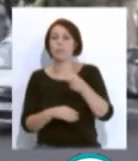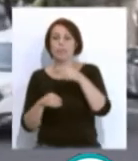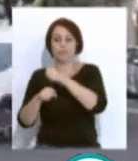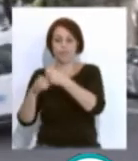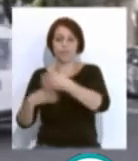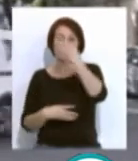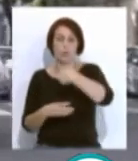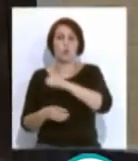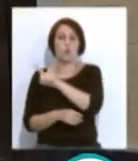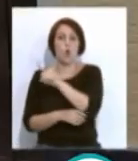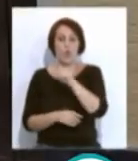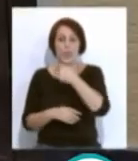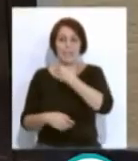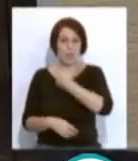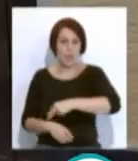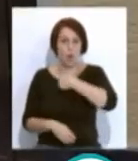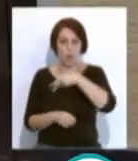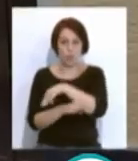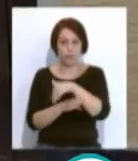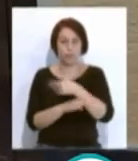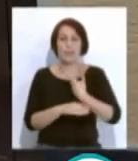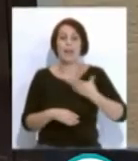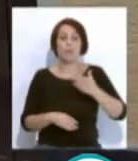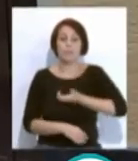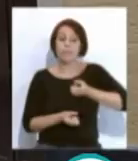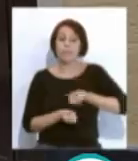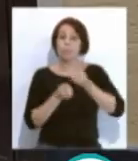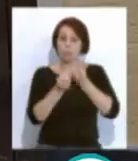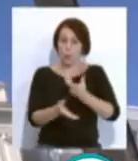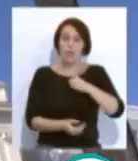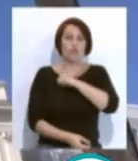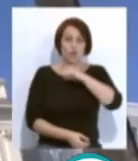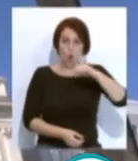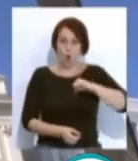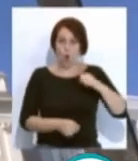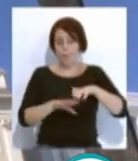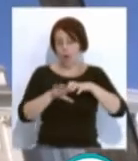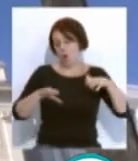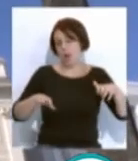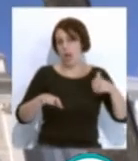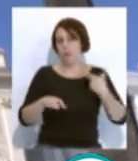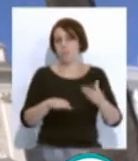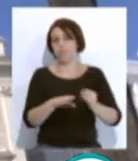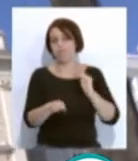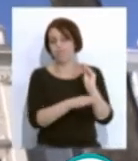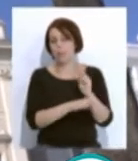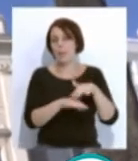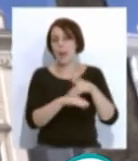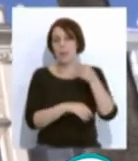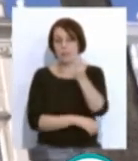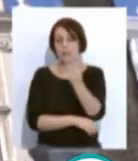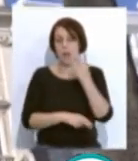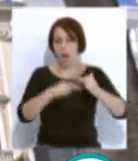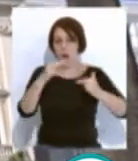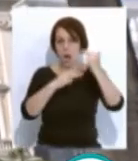11 de calle Santiago. Sin embargo, el Ayuntamiento ha informado que afrontará en solitario la mayor parte de la inversión para estas tres